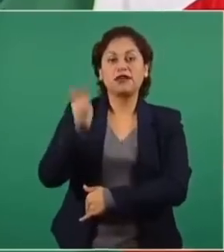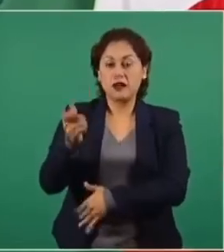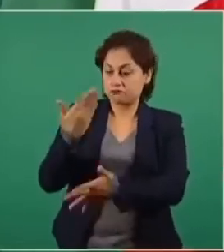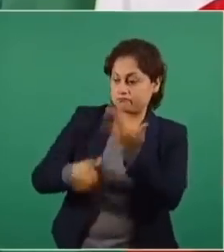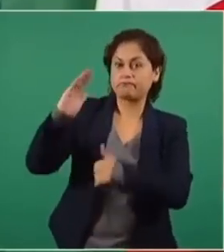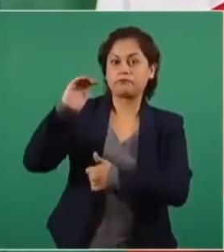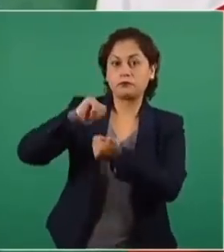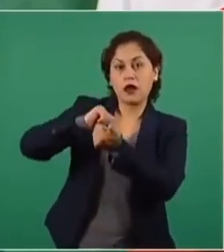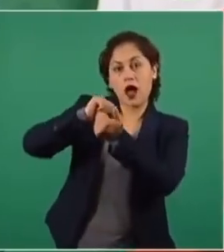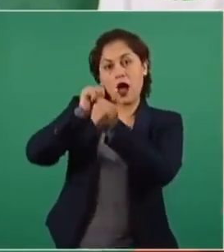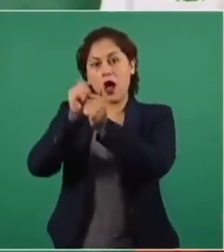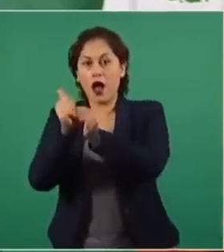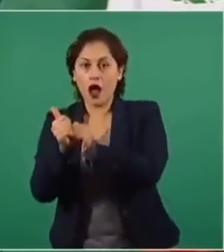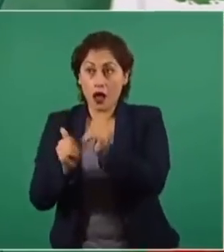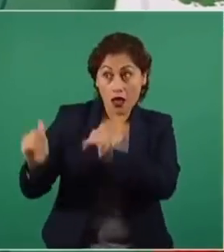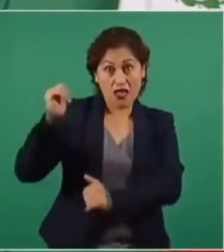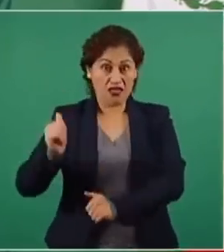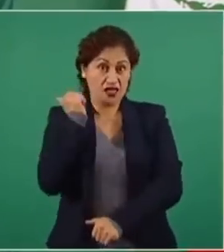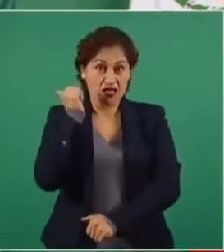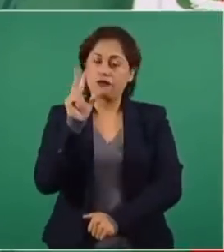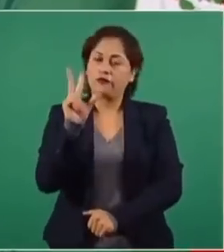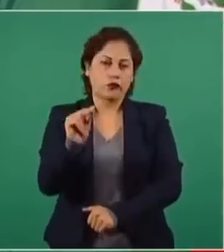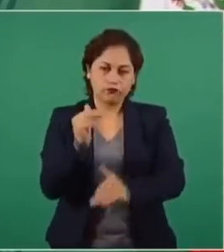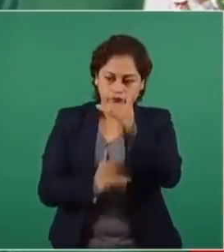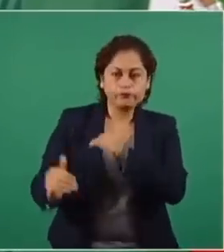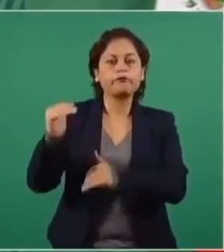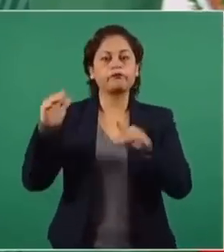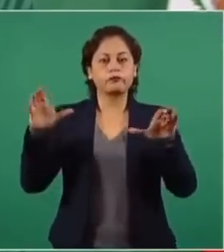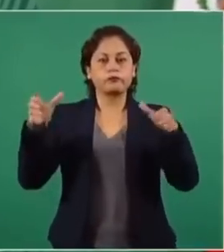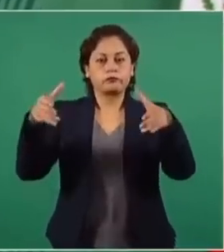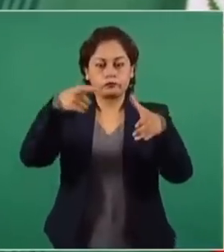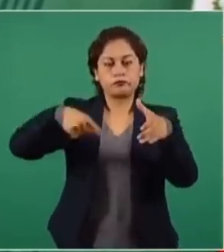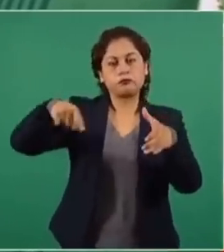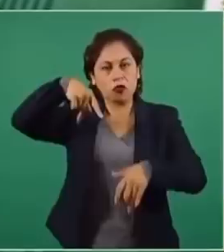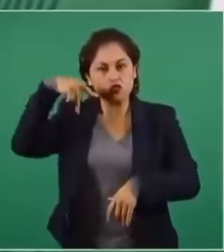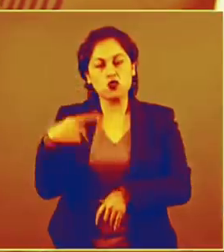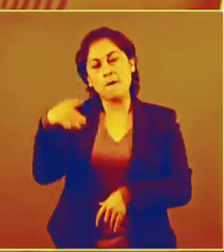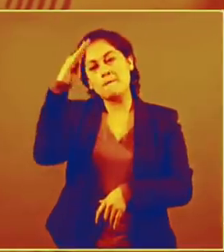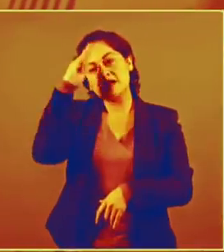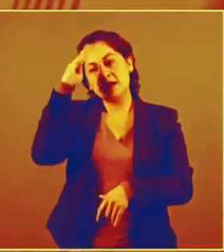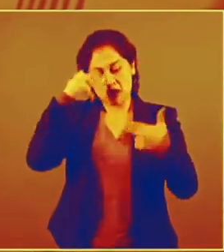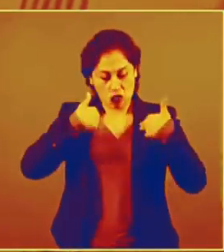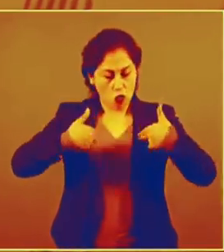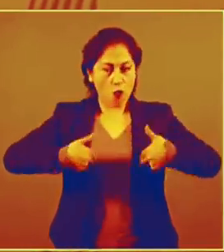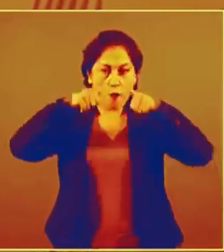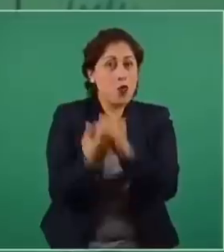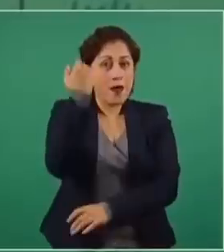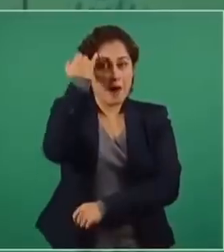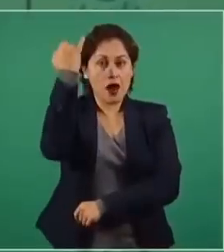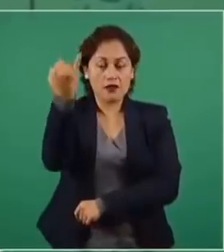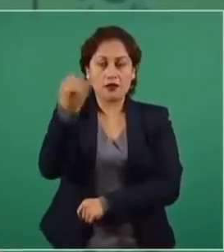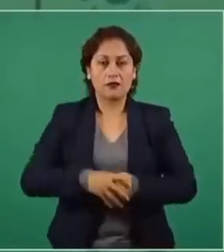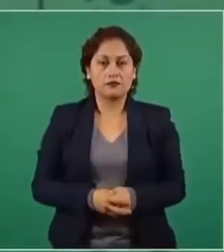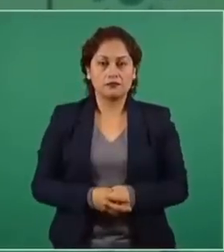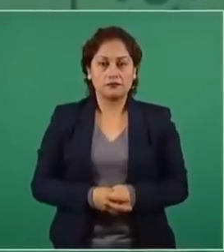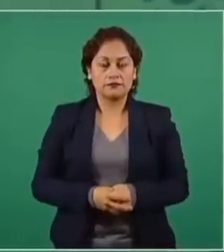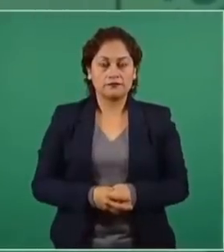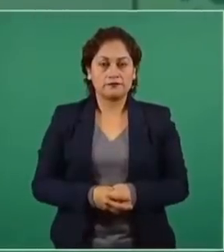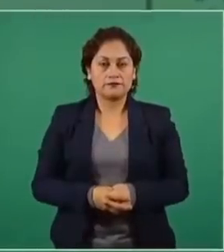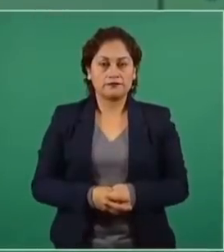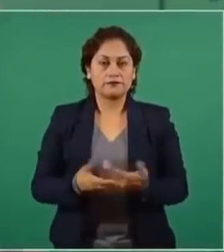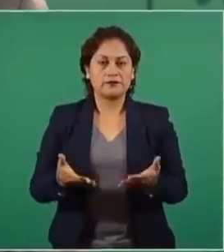convirtiendo en una clase media con dimensión social, con humanismo. Una nueva clase media. No